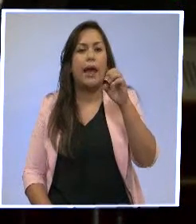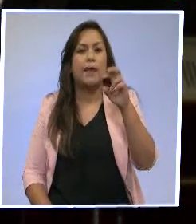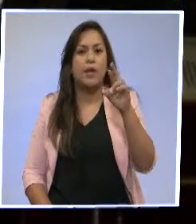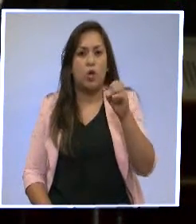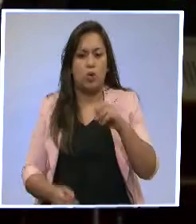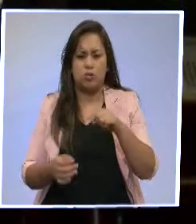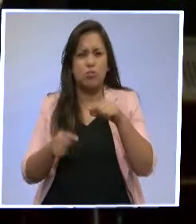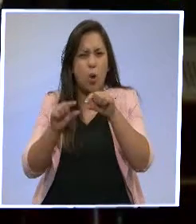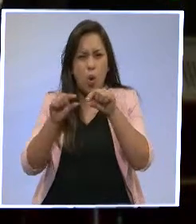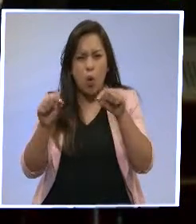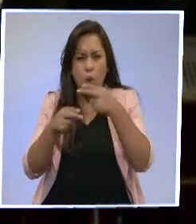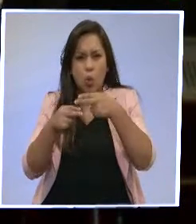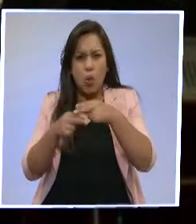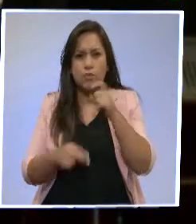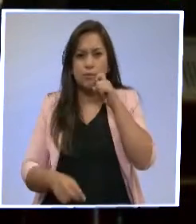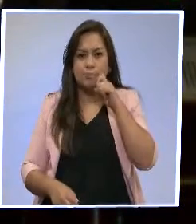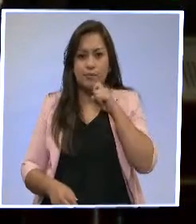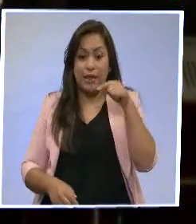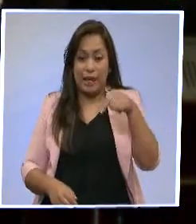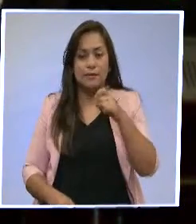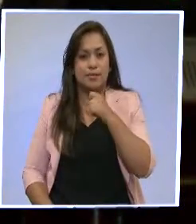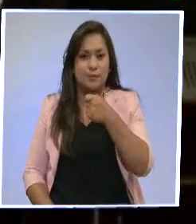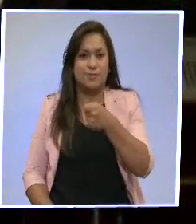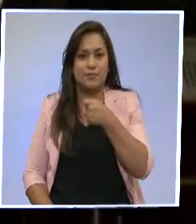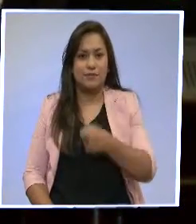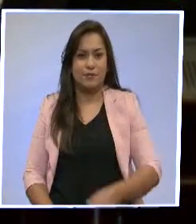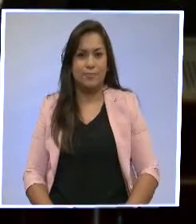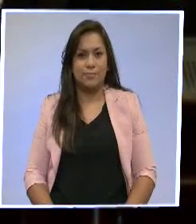sexo. Este es el tema de nuestra siguiente entrevista.